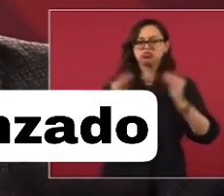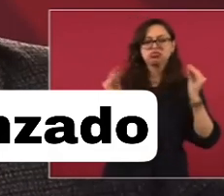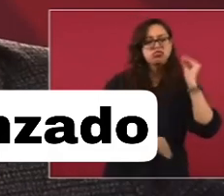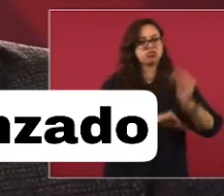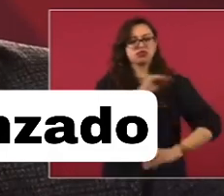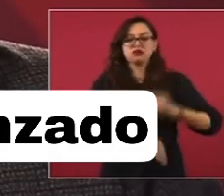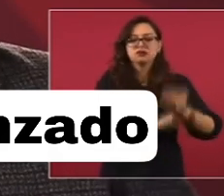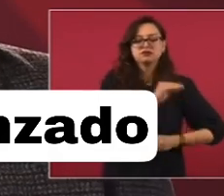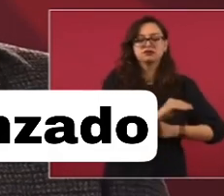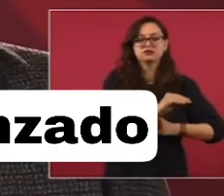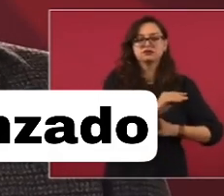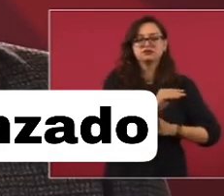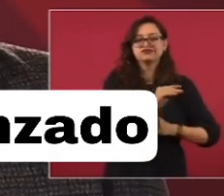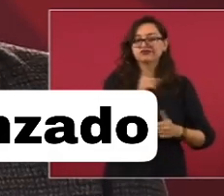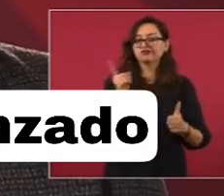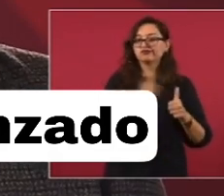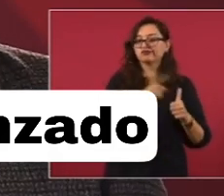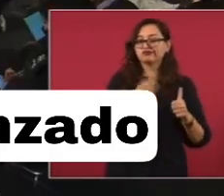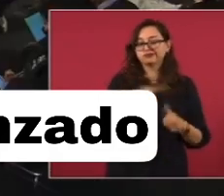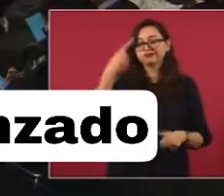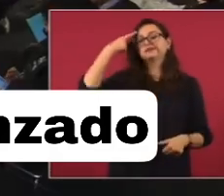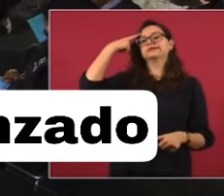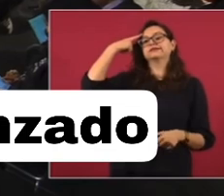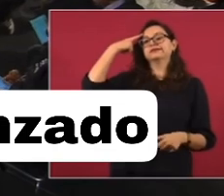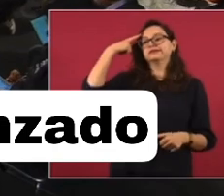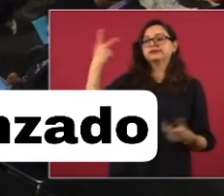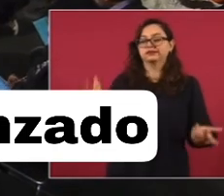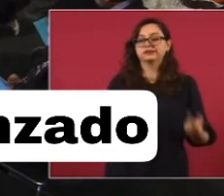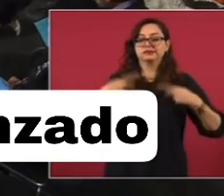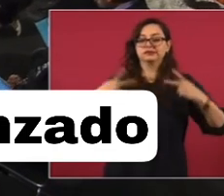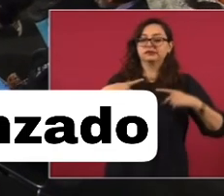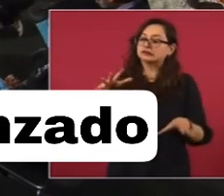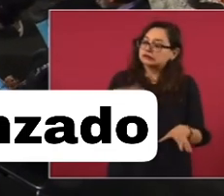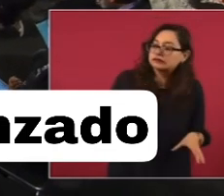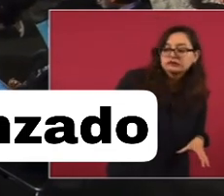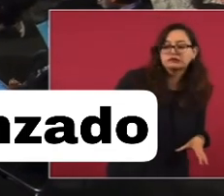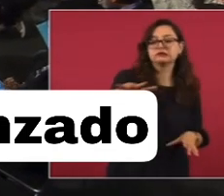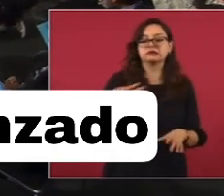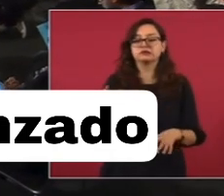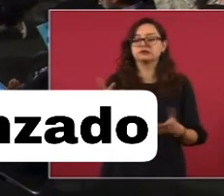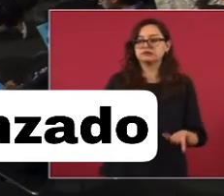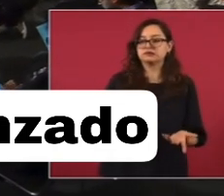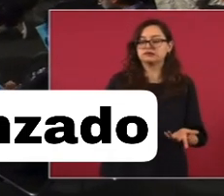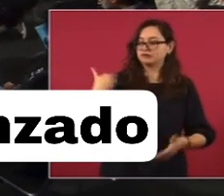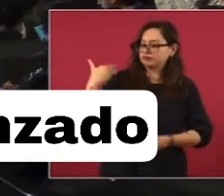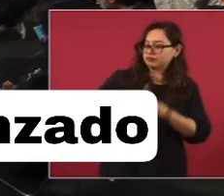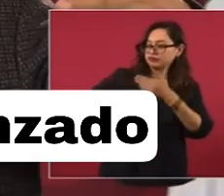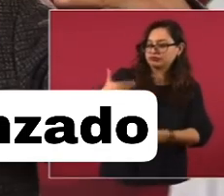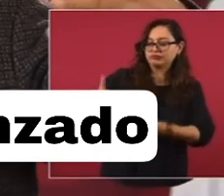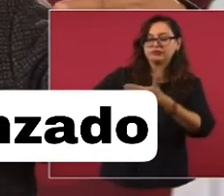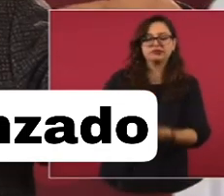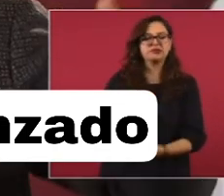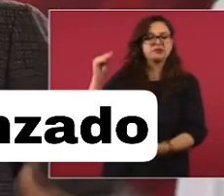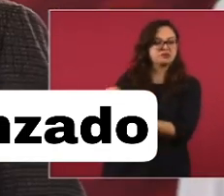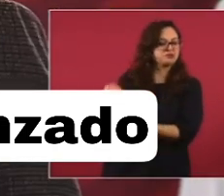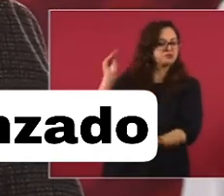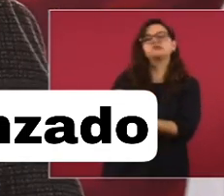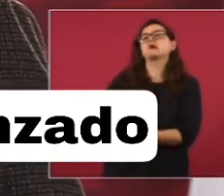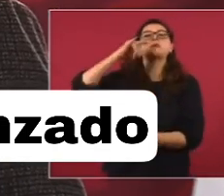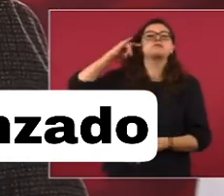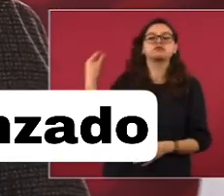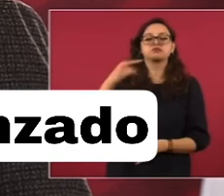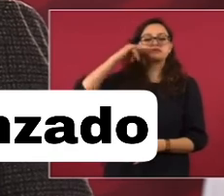olvida o se desconoce todo lo que se ha ido logrando.